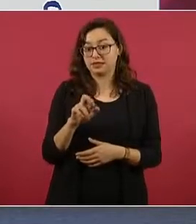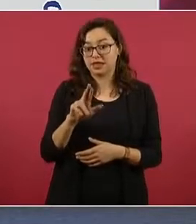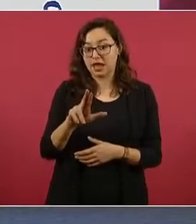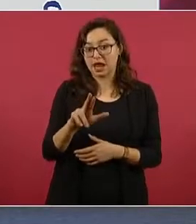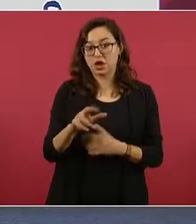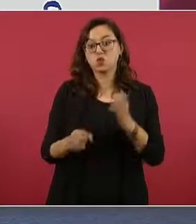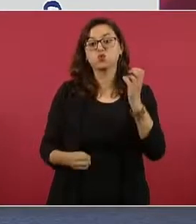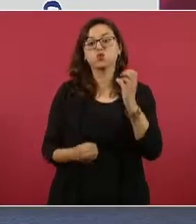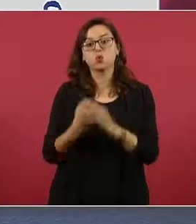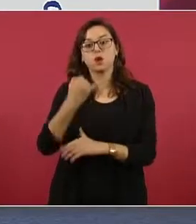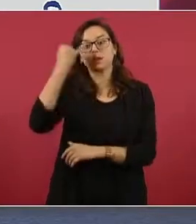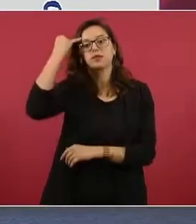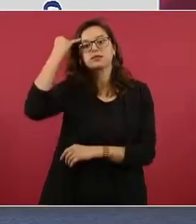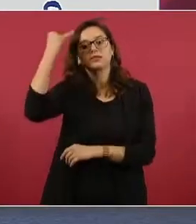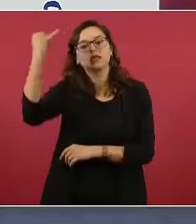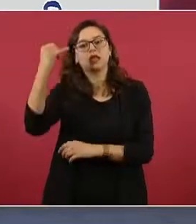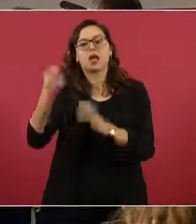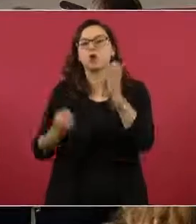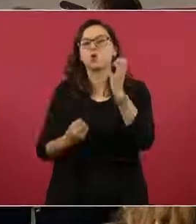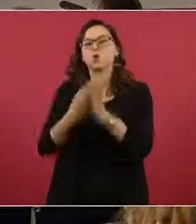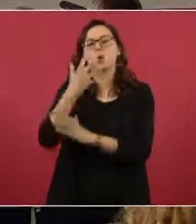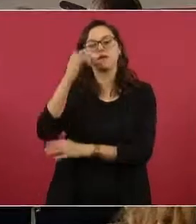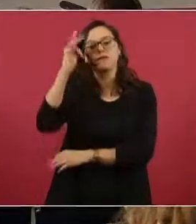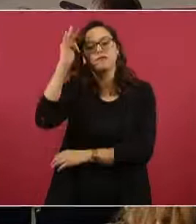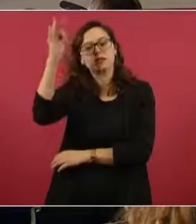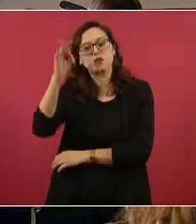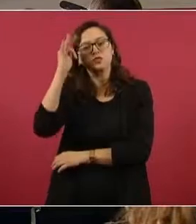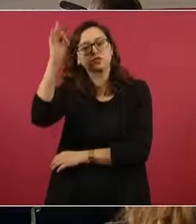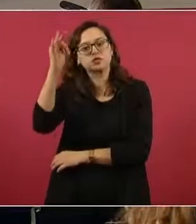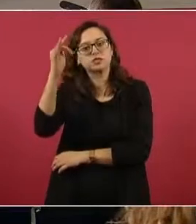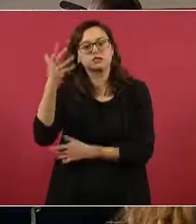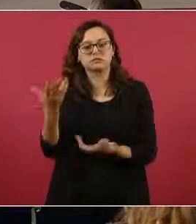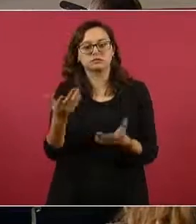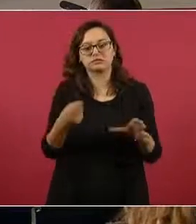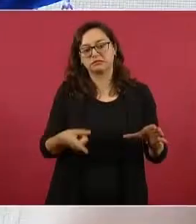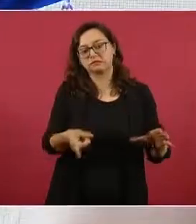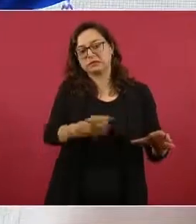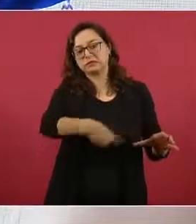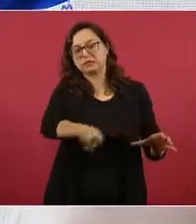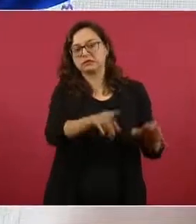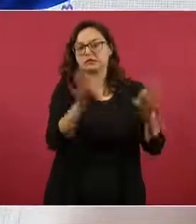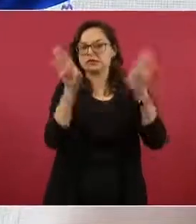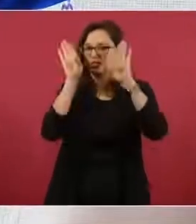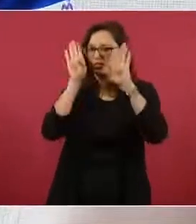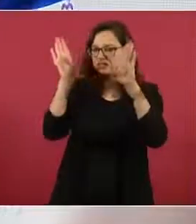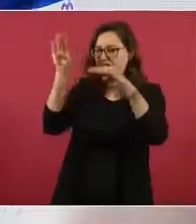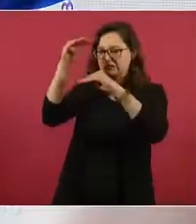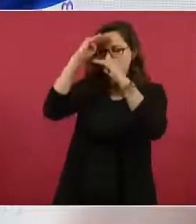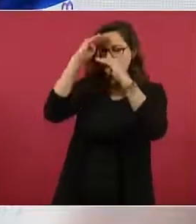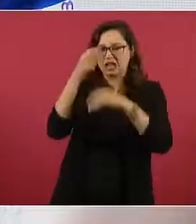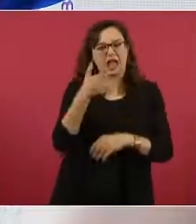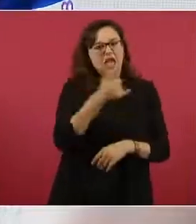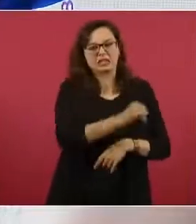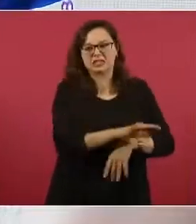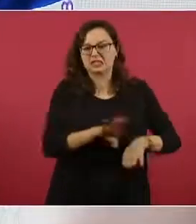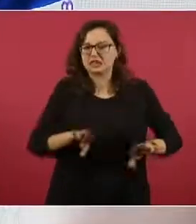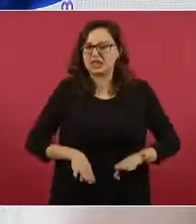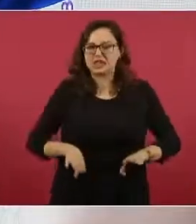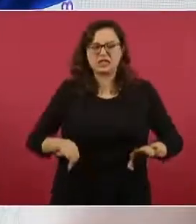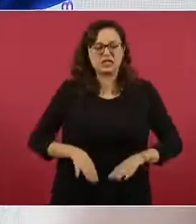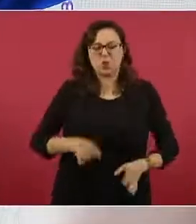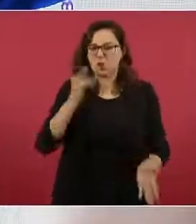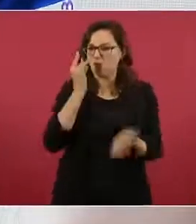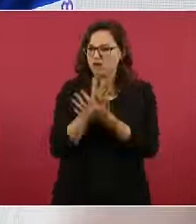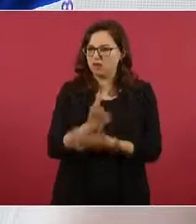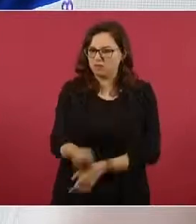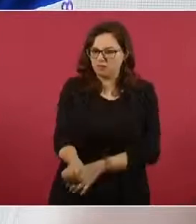porque para los conservadores no hay más que la mano dura,